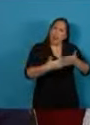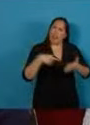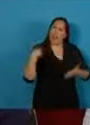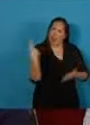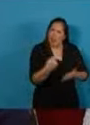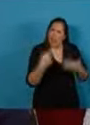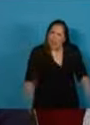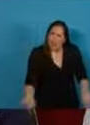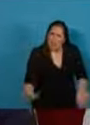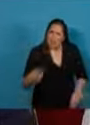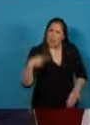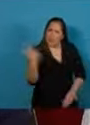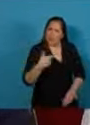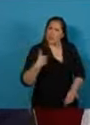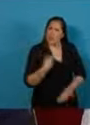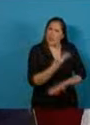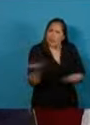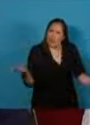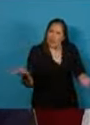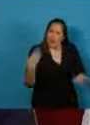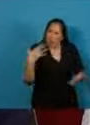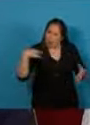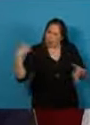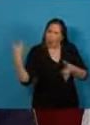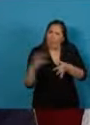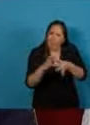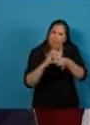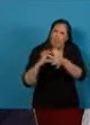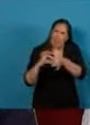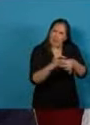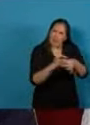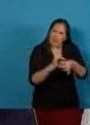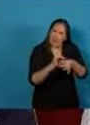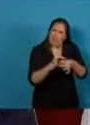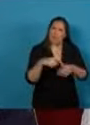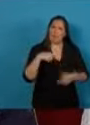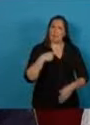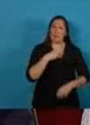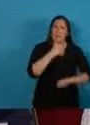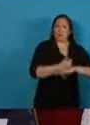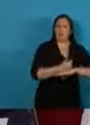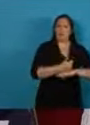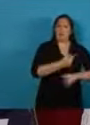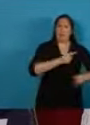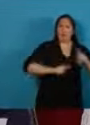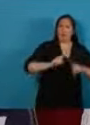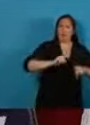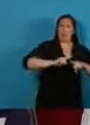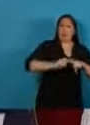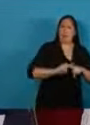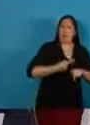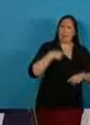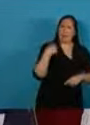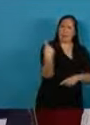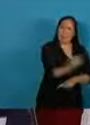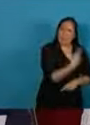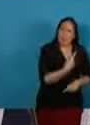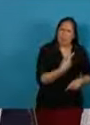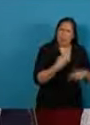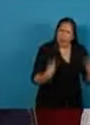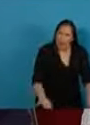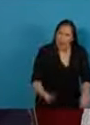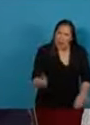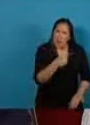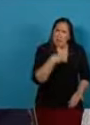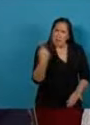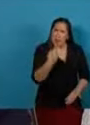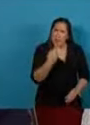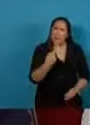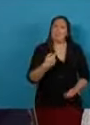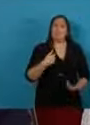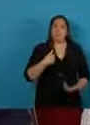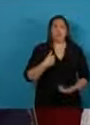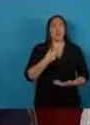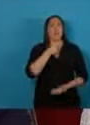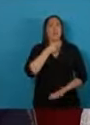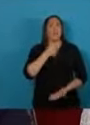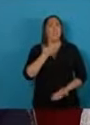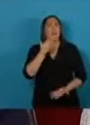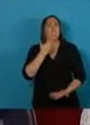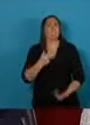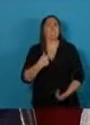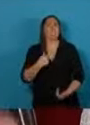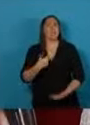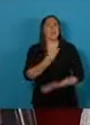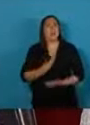como sociedad? ¿seremos capaces como dirigente? yo quiero ser el presidente que escucha el